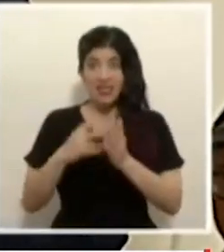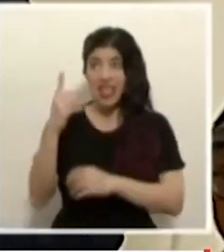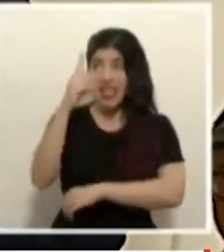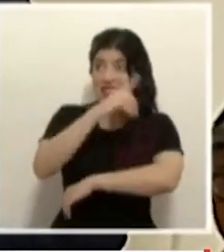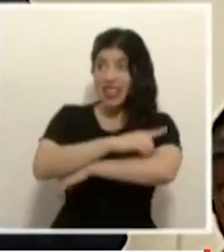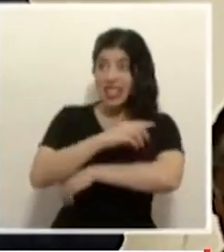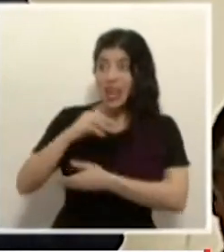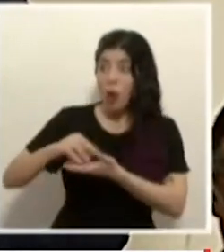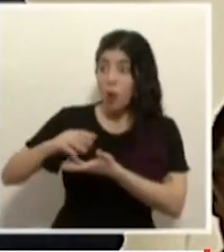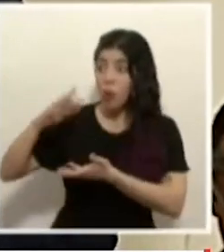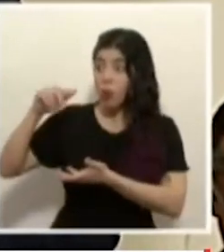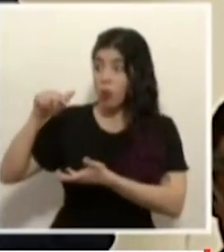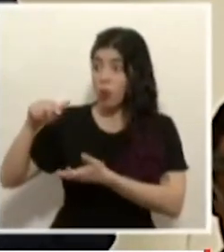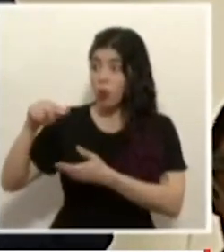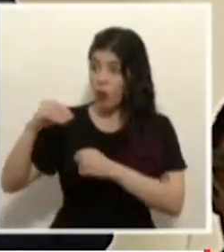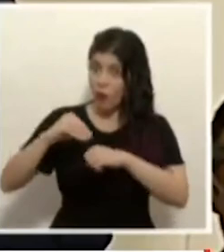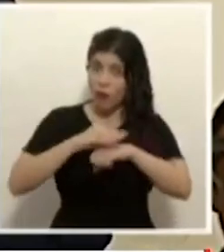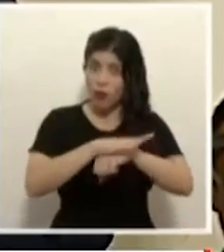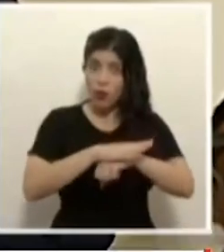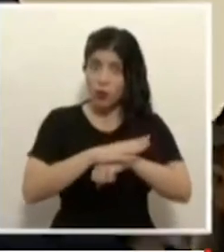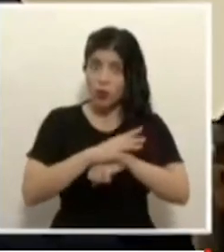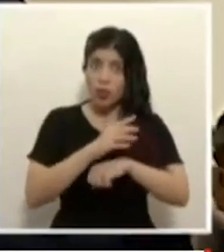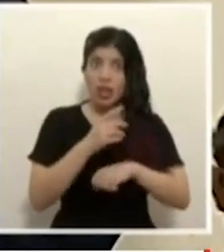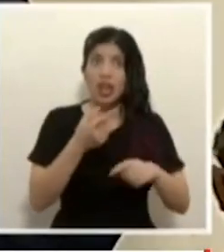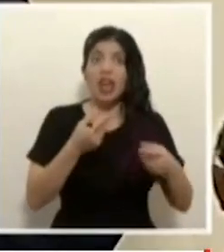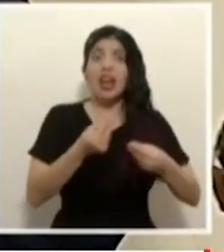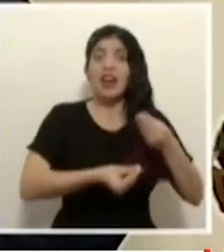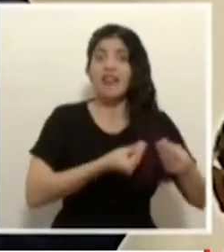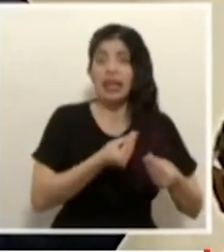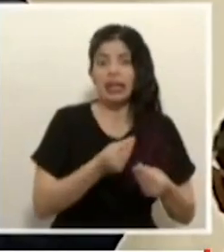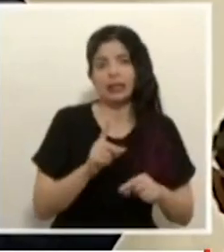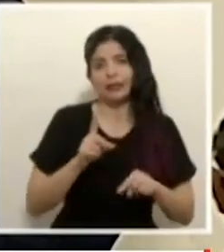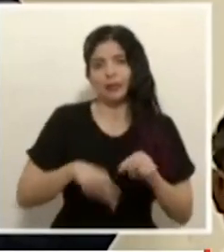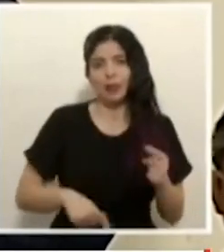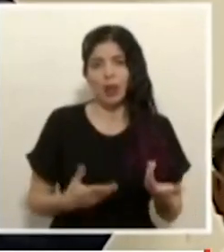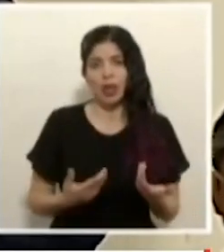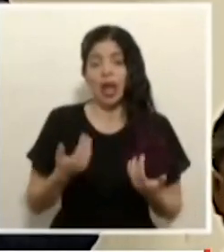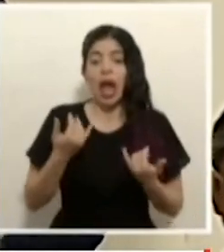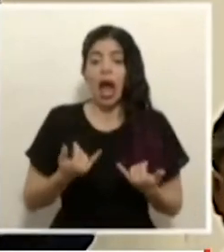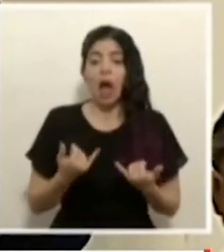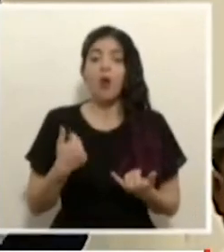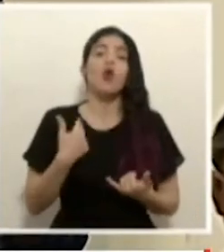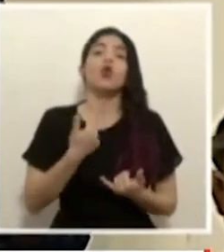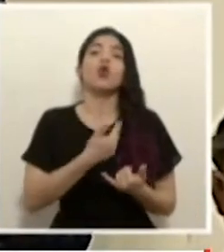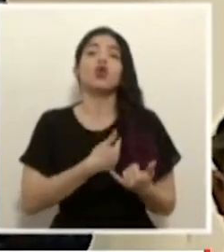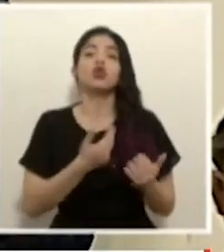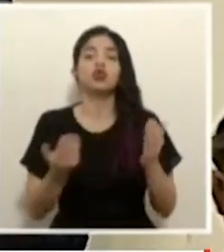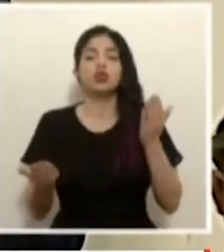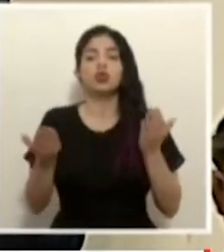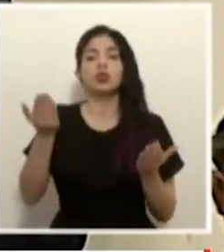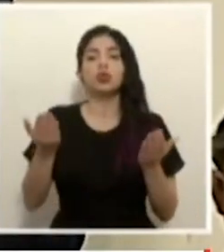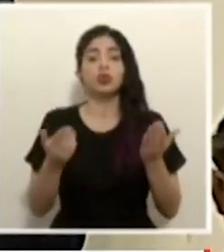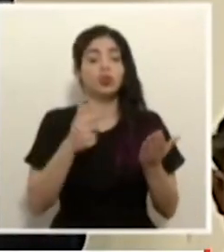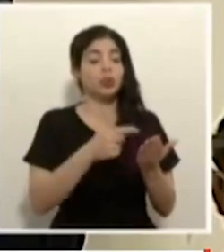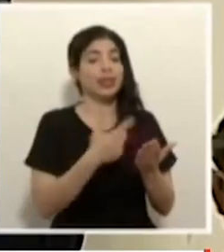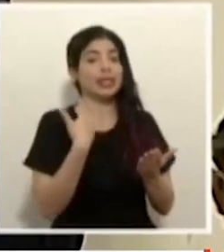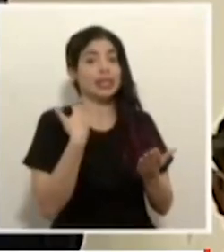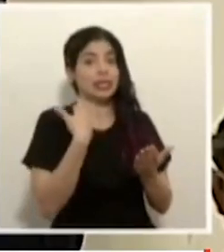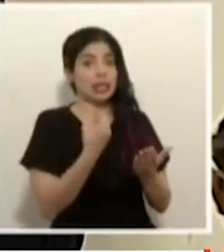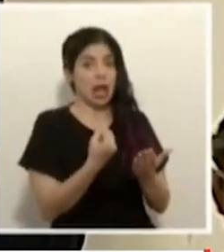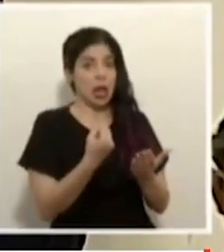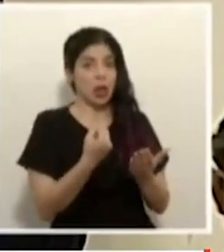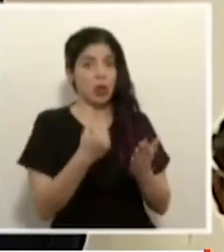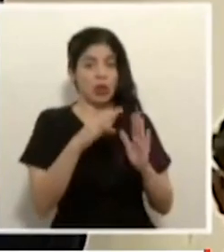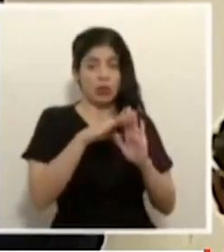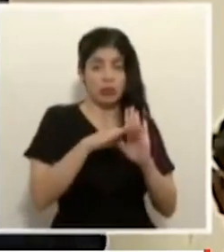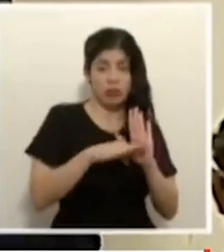determine qué dirección estamos tomando nosotros aquí estamos poniendo en balance la salud con todos los protocolos que